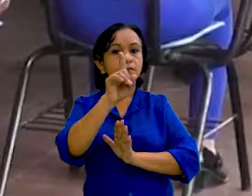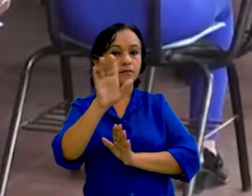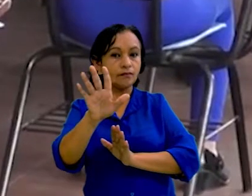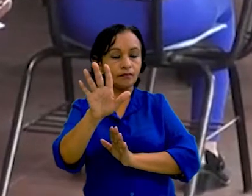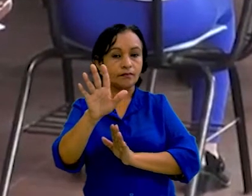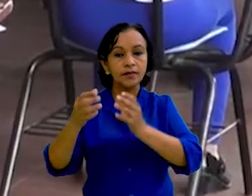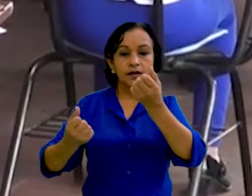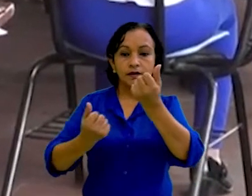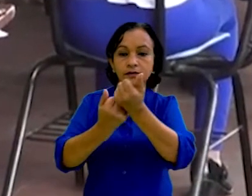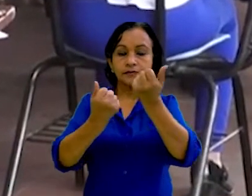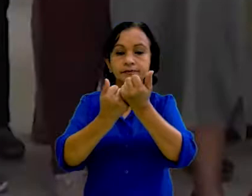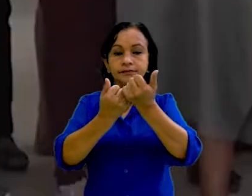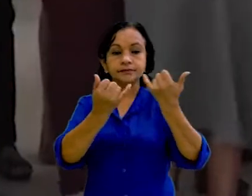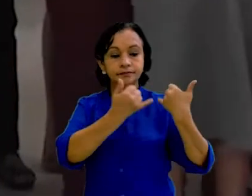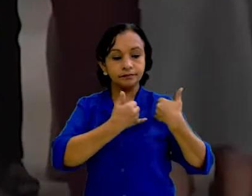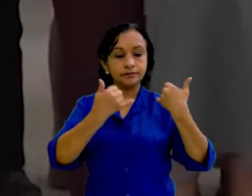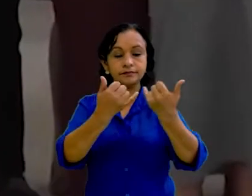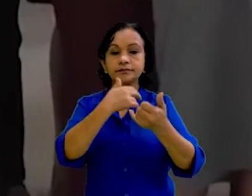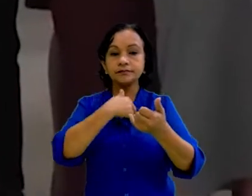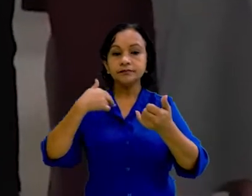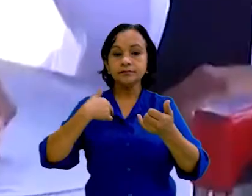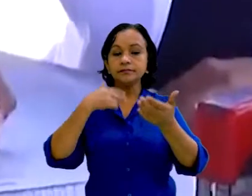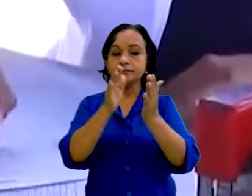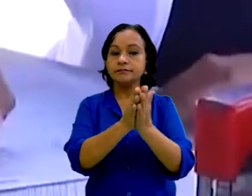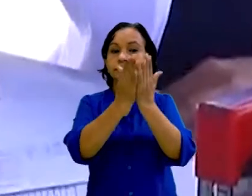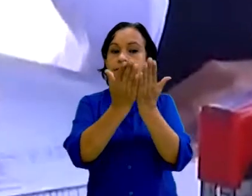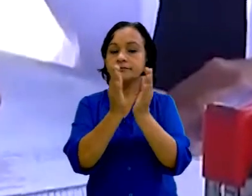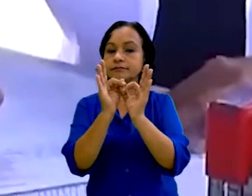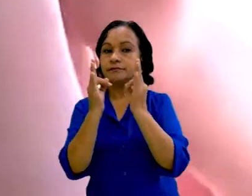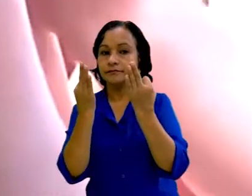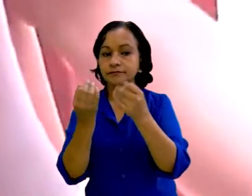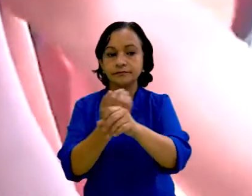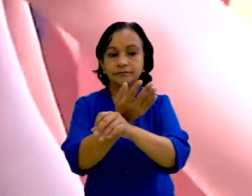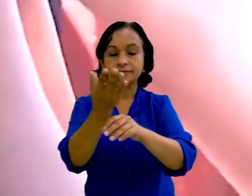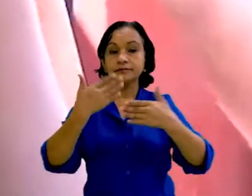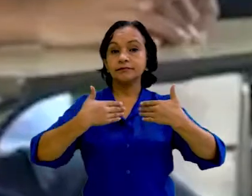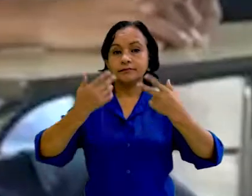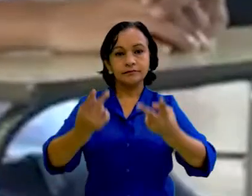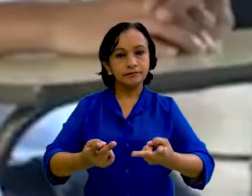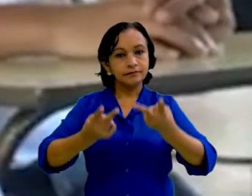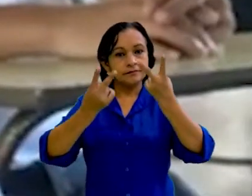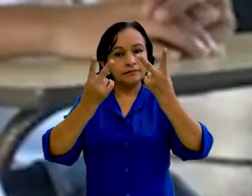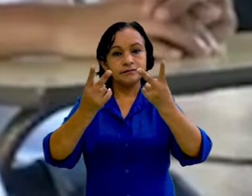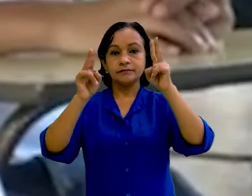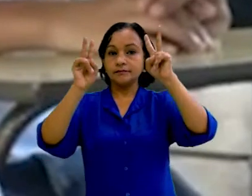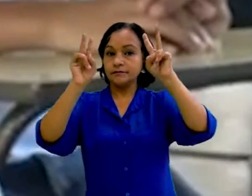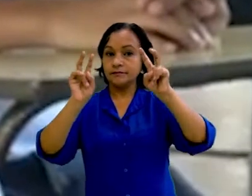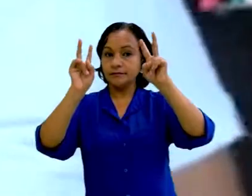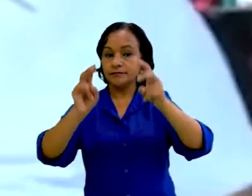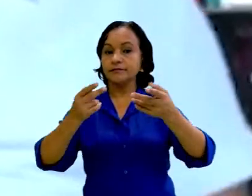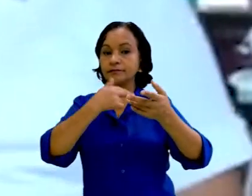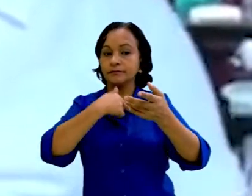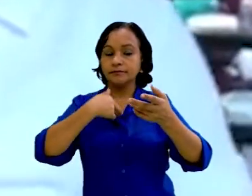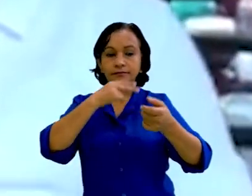Con apoyo interinstitucional, se construyó la Cartilla del Consejo de Familia, Salud y Vida, la que incluye temáticas como